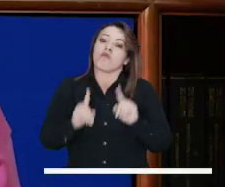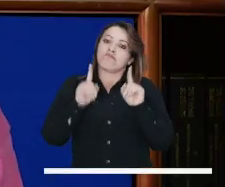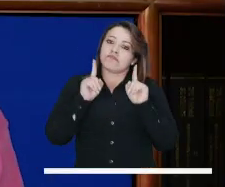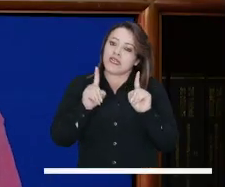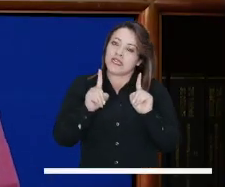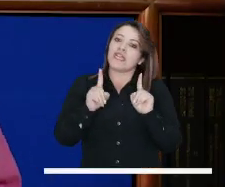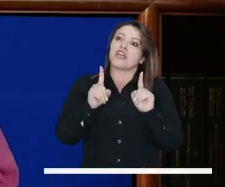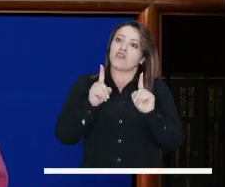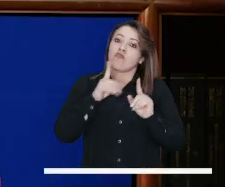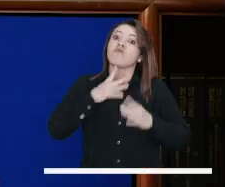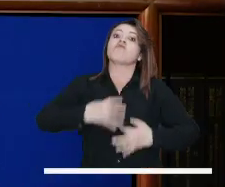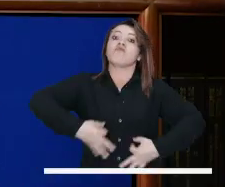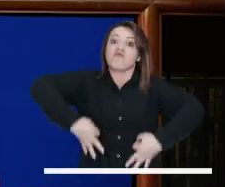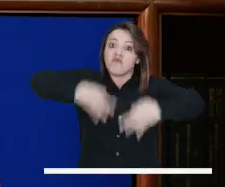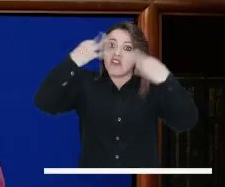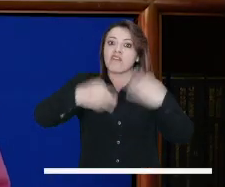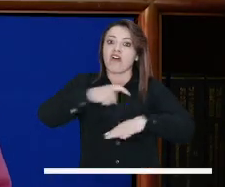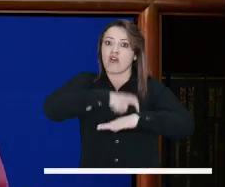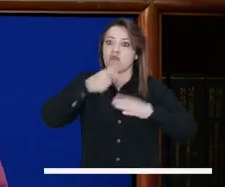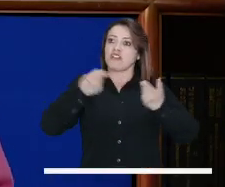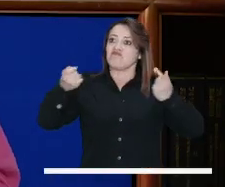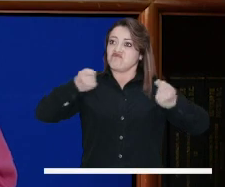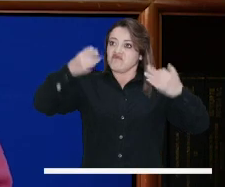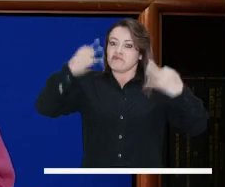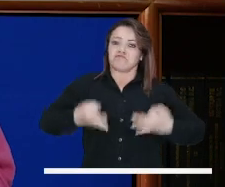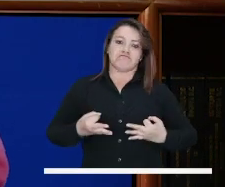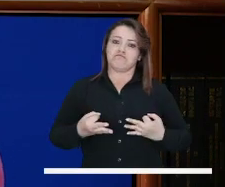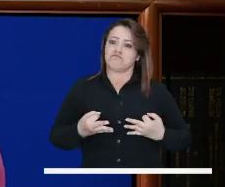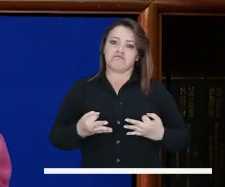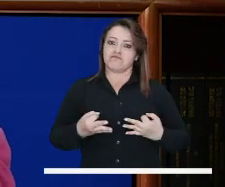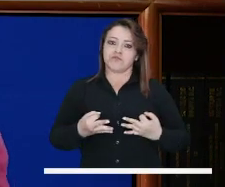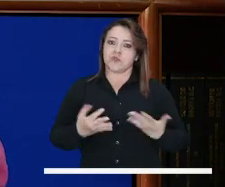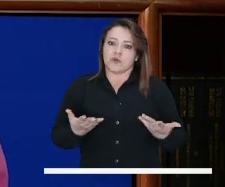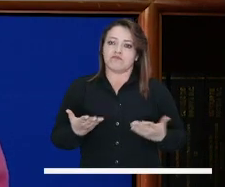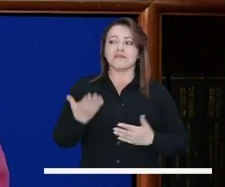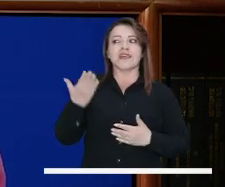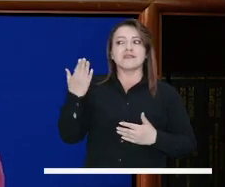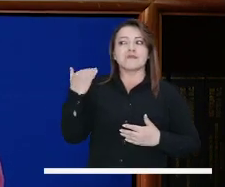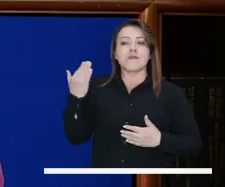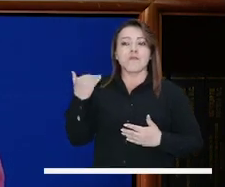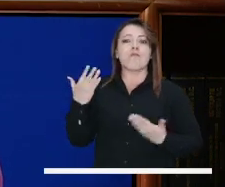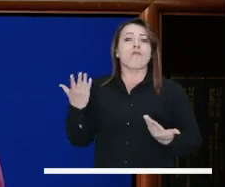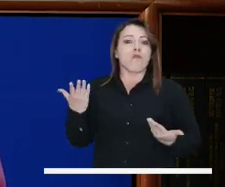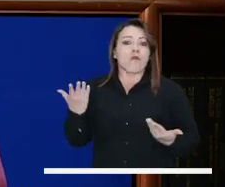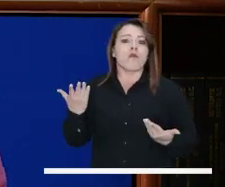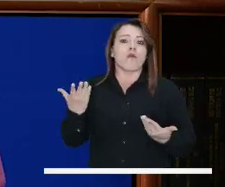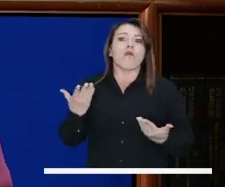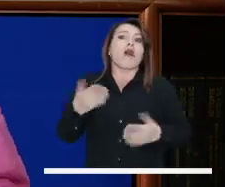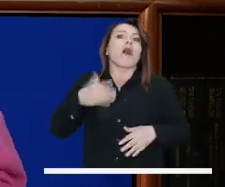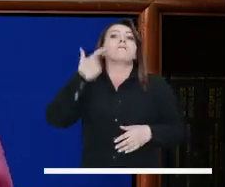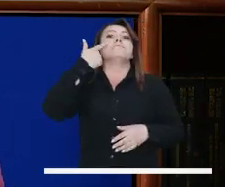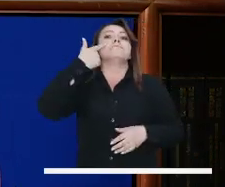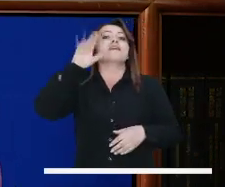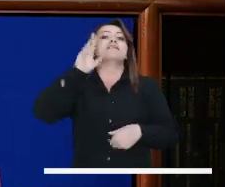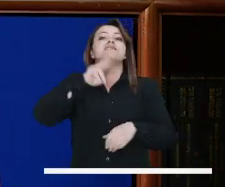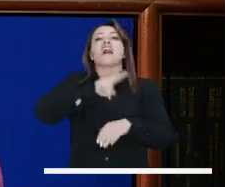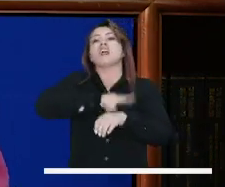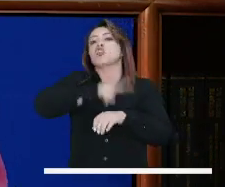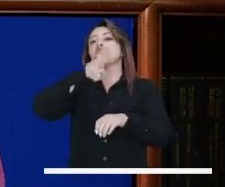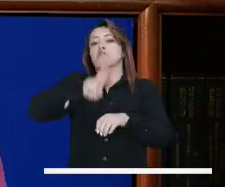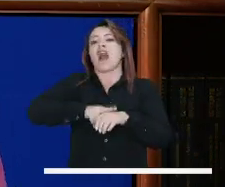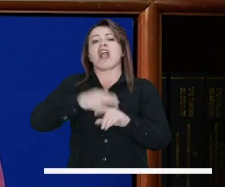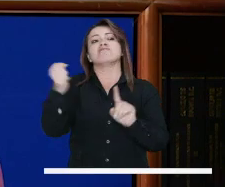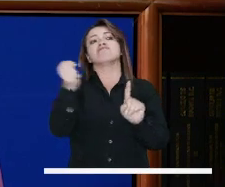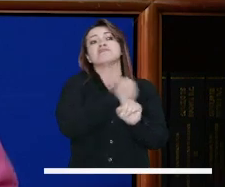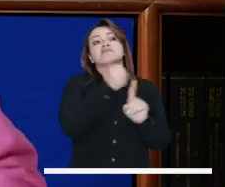ha avanzado, pero todavía estamos lejos de tener las medidas que realmente necesitamos. Primero, esto es reciente, o sea,